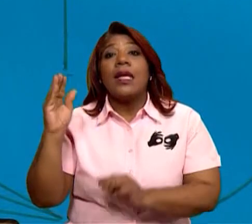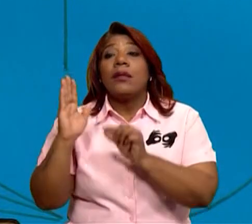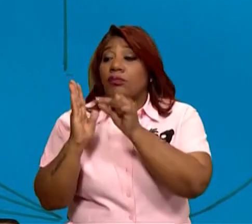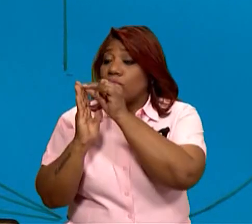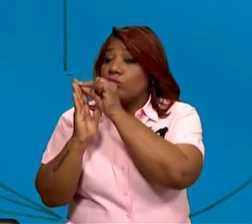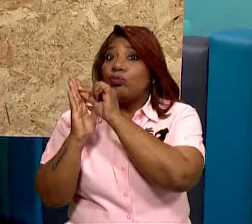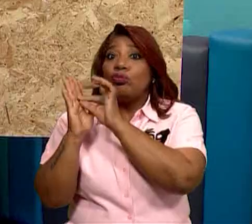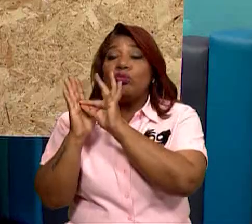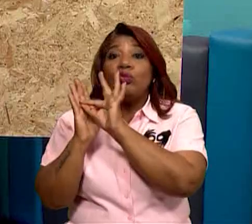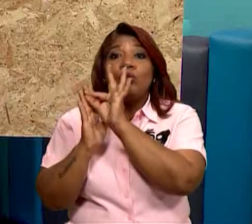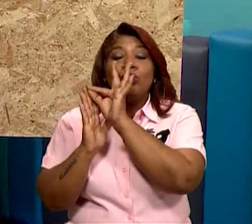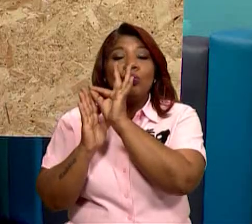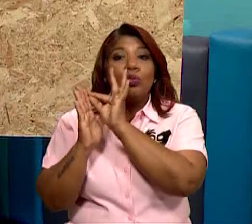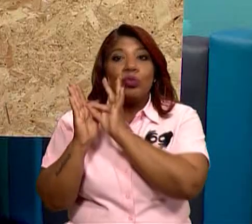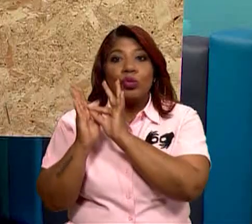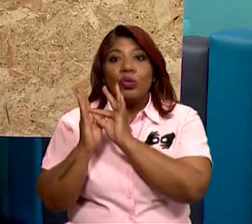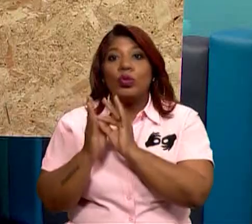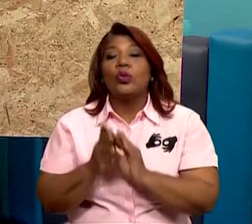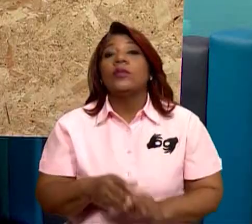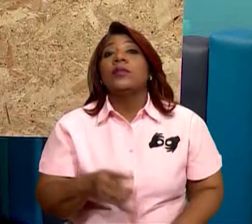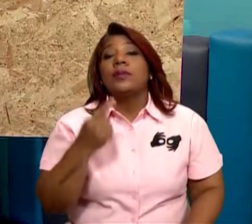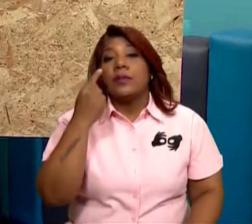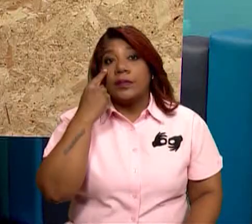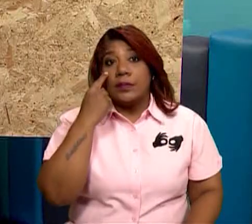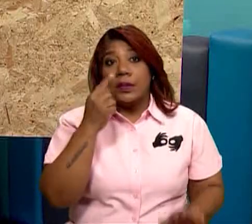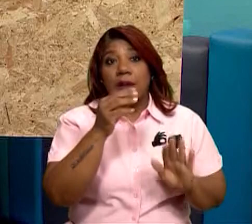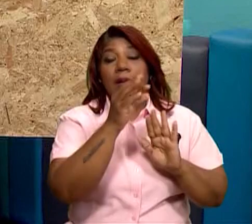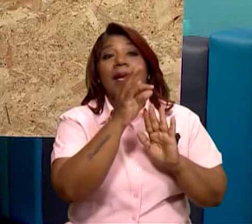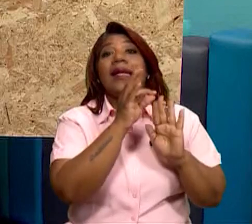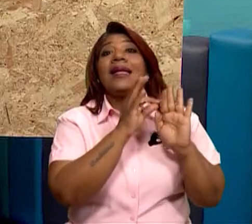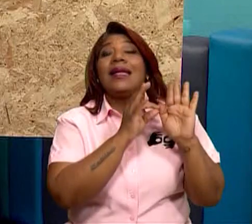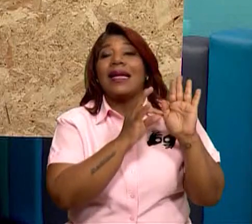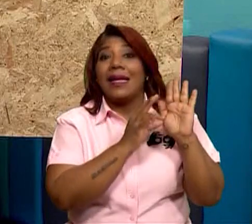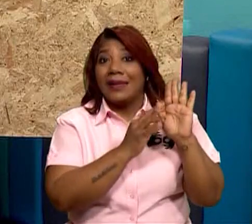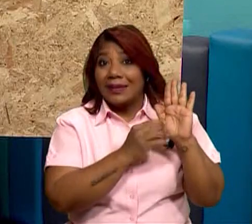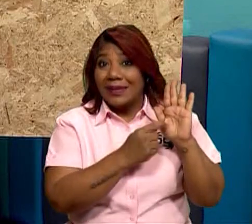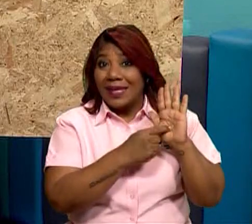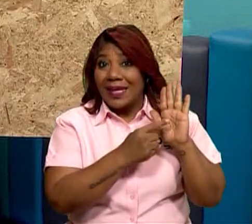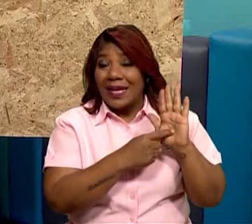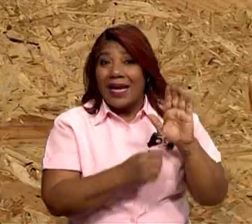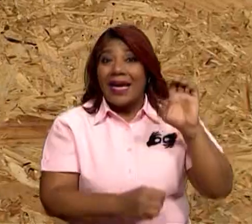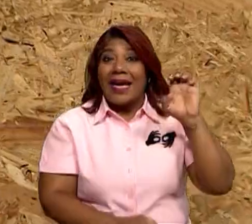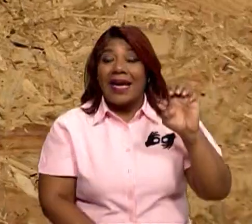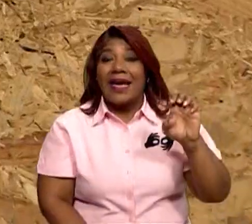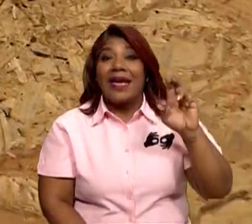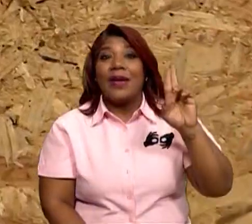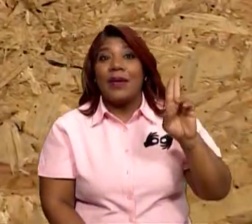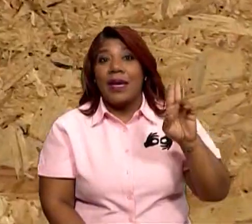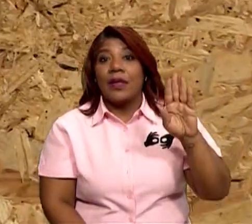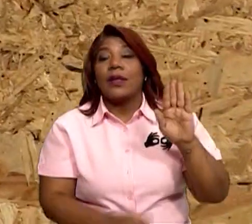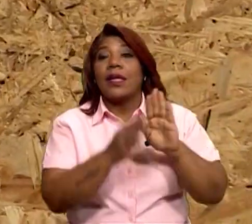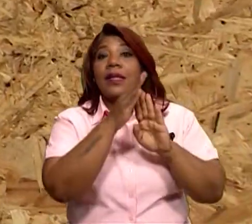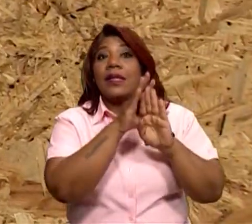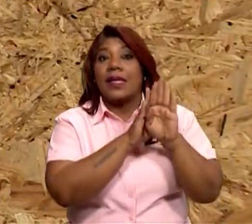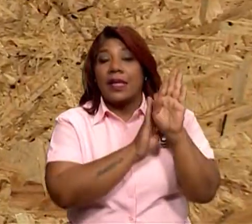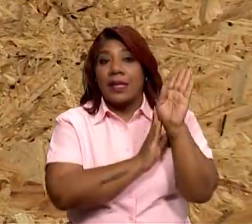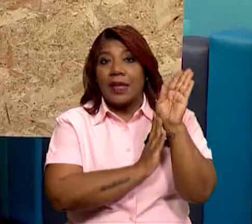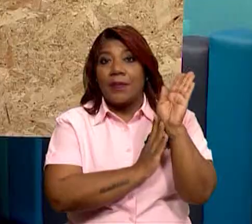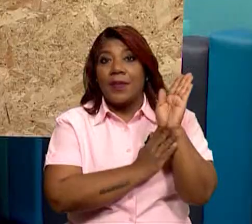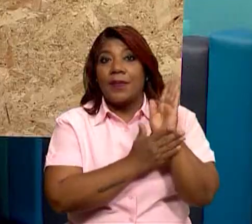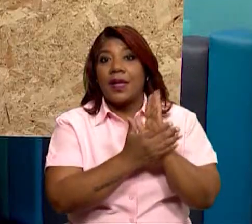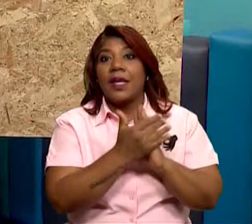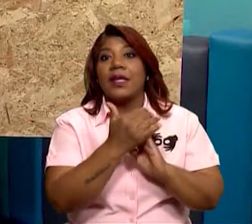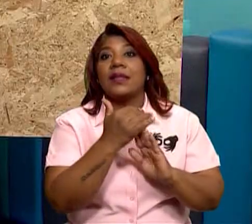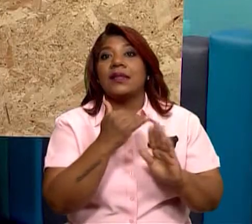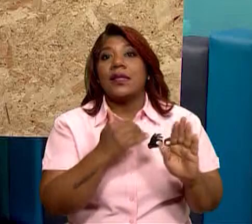¿qué tienen? Vamos a ver qué tienen ellas. Ellas tienen membrana celular, exactamente.